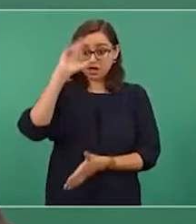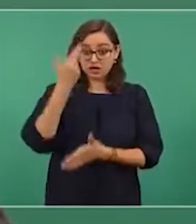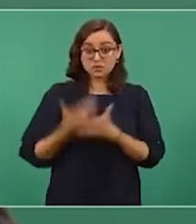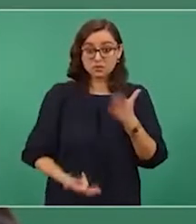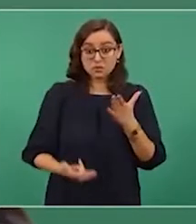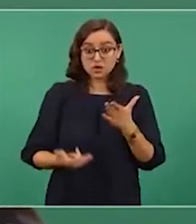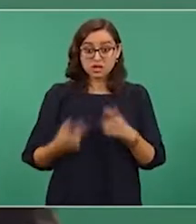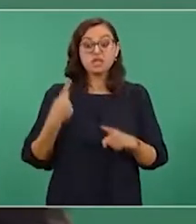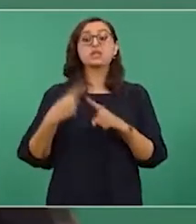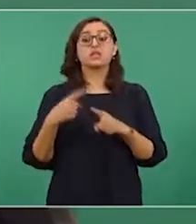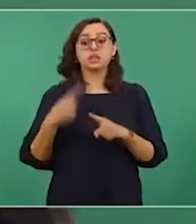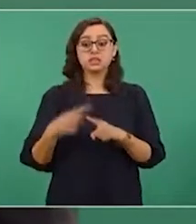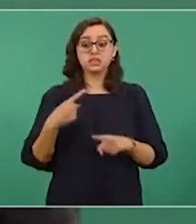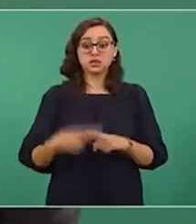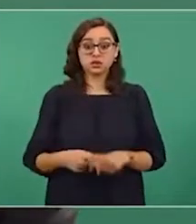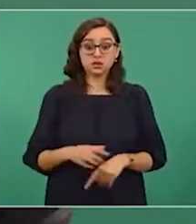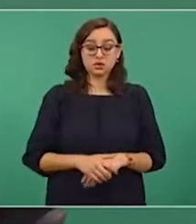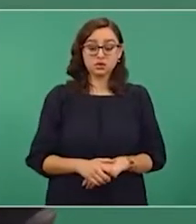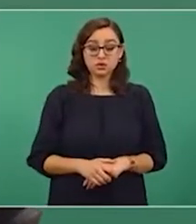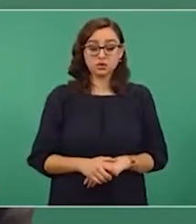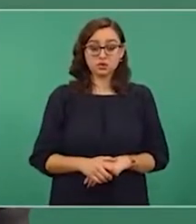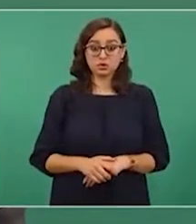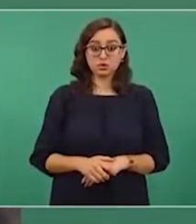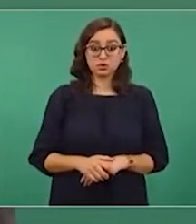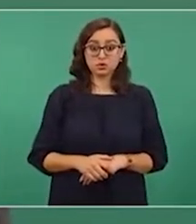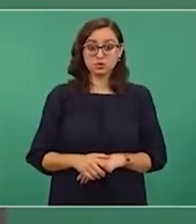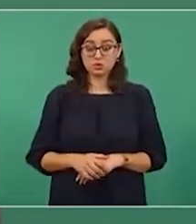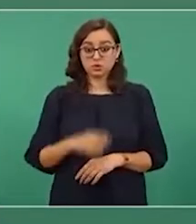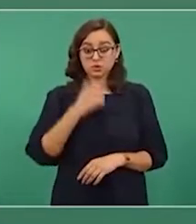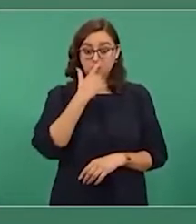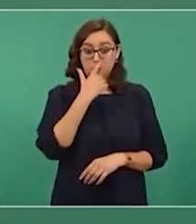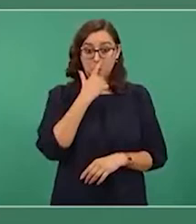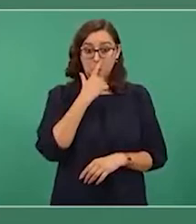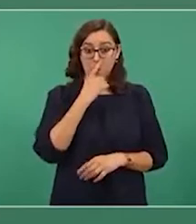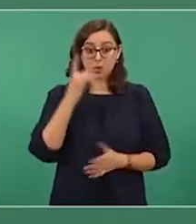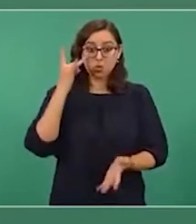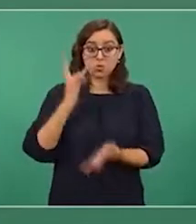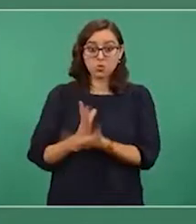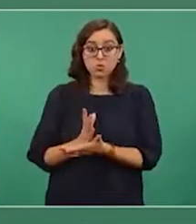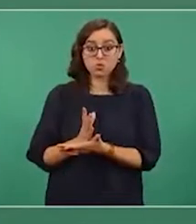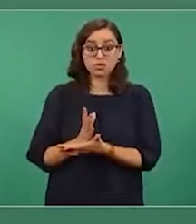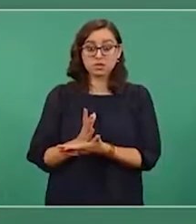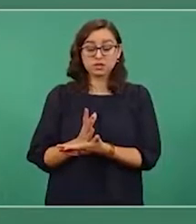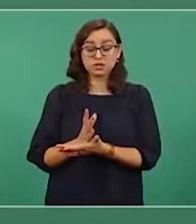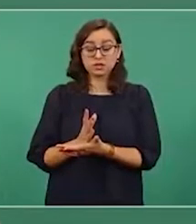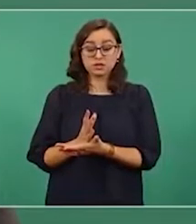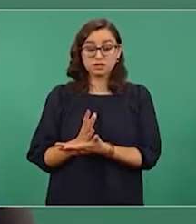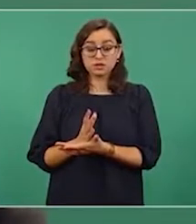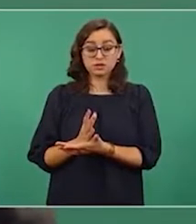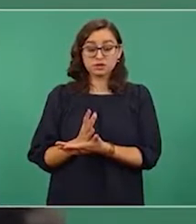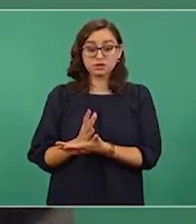el zorro, ¿cómo le llaman a los